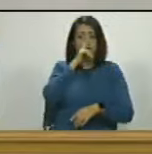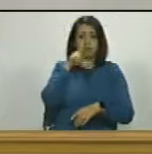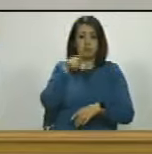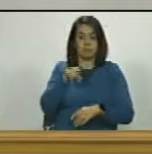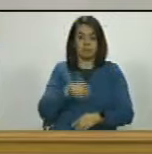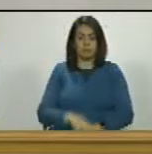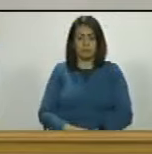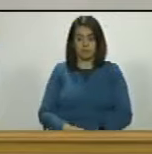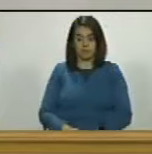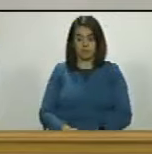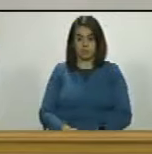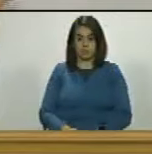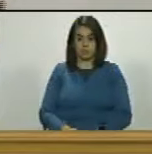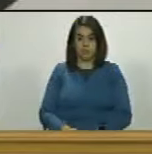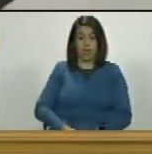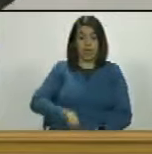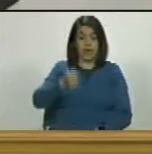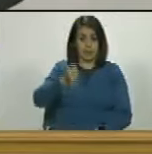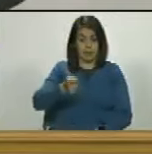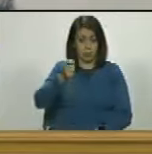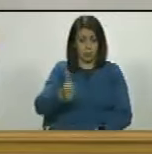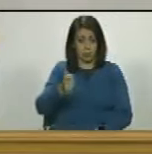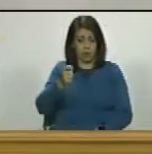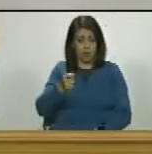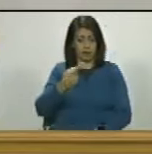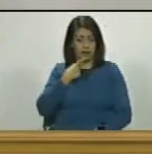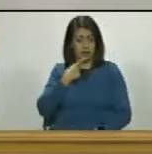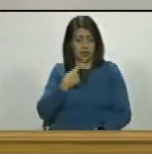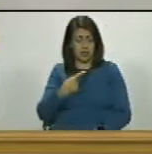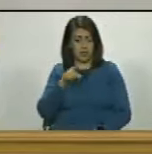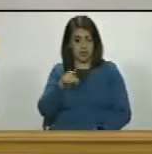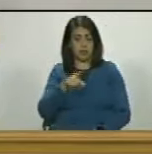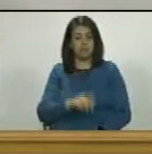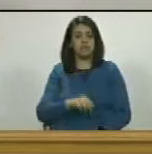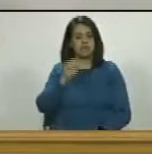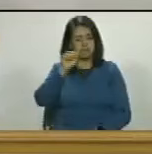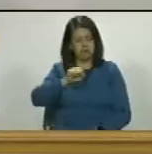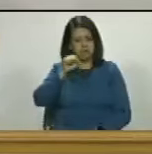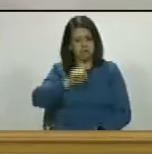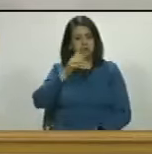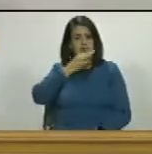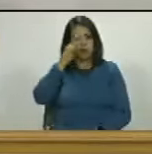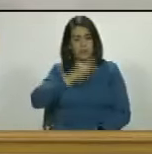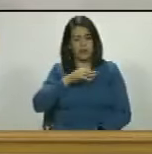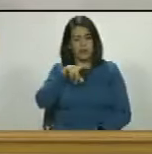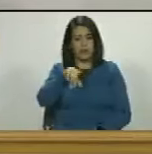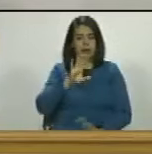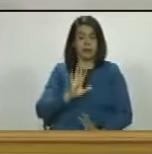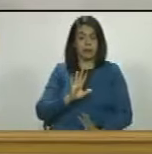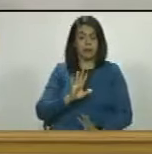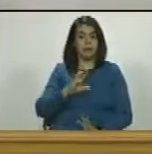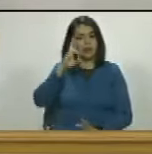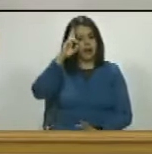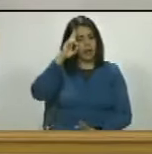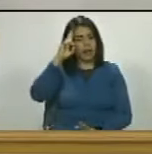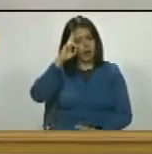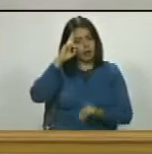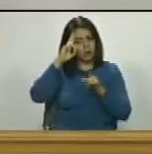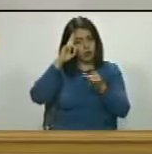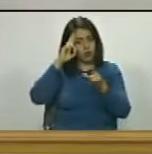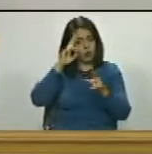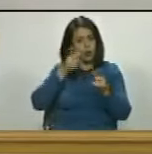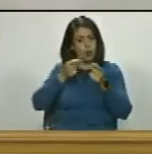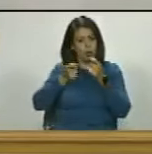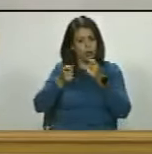y entonces el tribunal ni cortó ni por el soso dijo es verdad tiene razón el